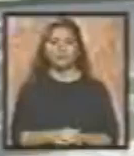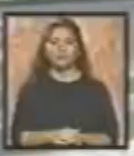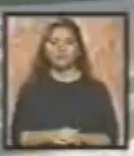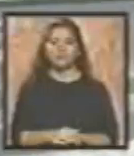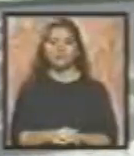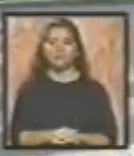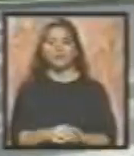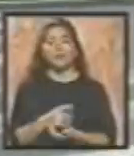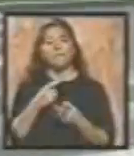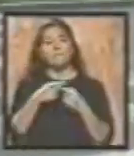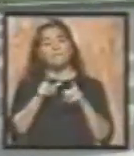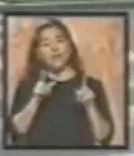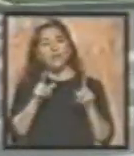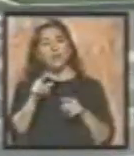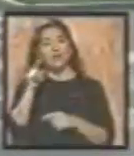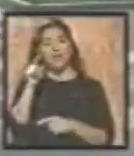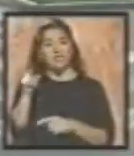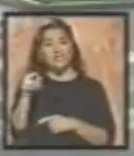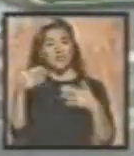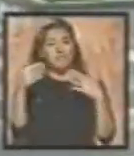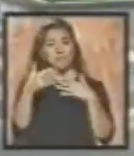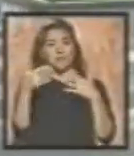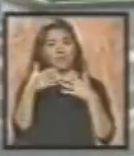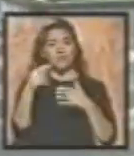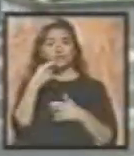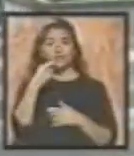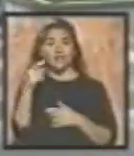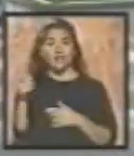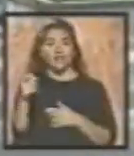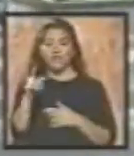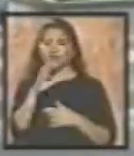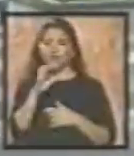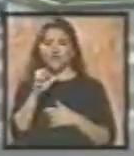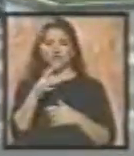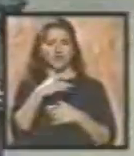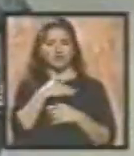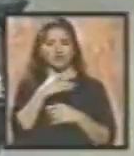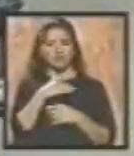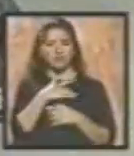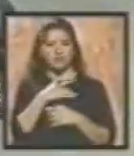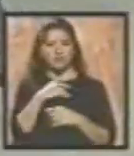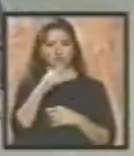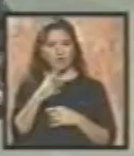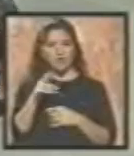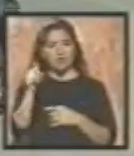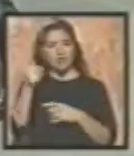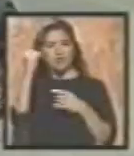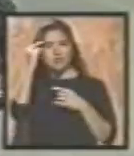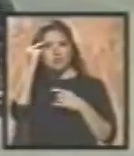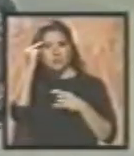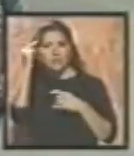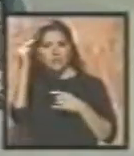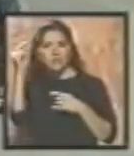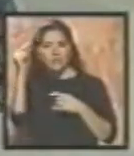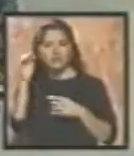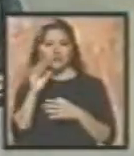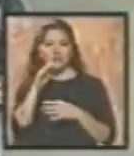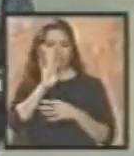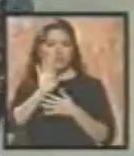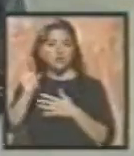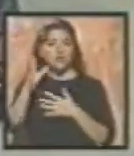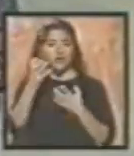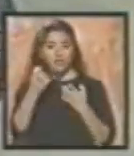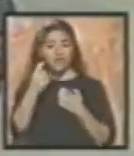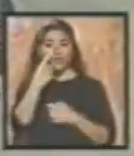Sin embargo, ese miedo es lo que Milagros no quiere sentir nunca. Ella no imagina ser ignorada. Quiere